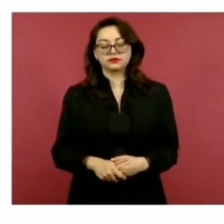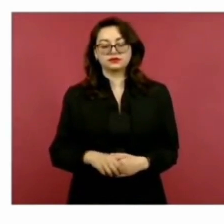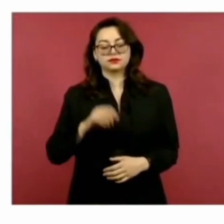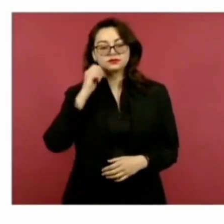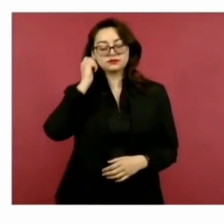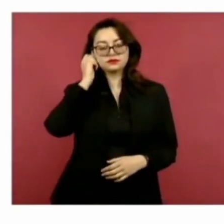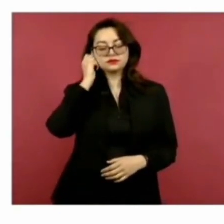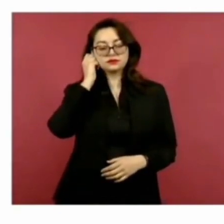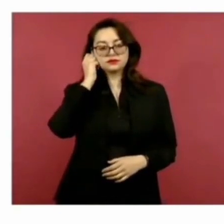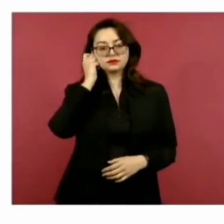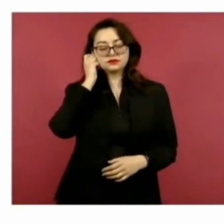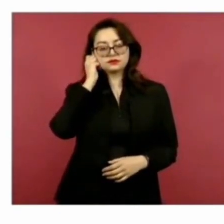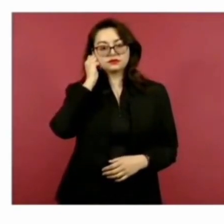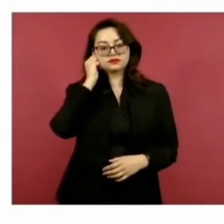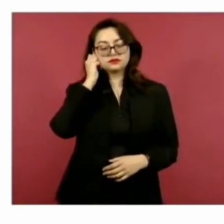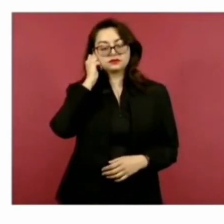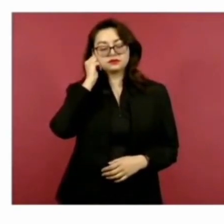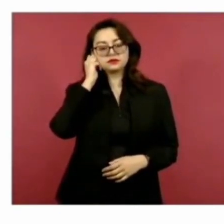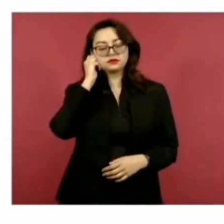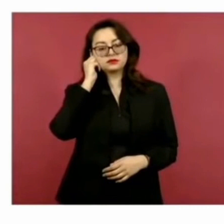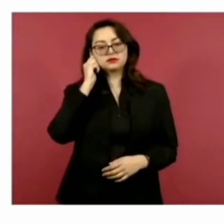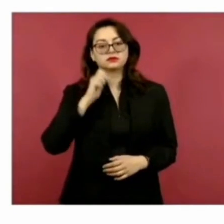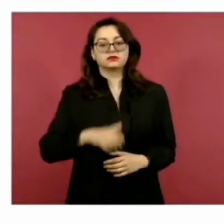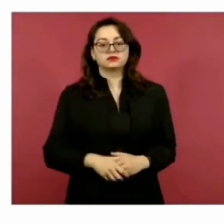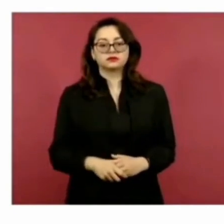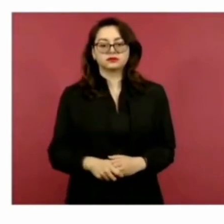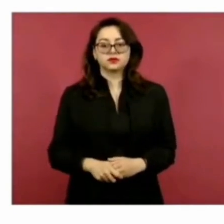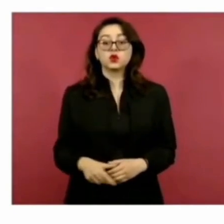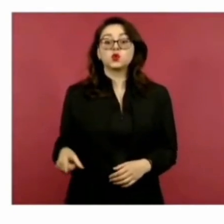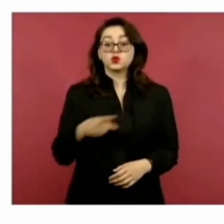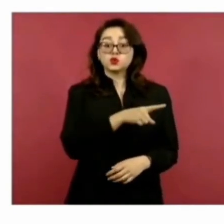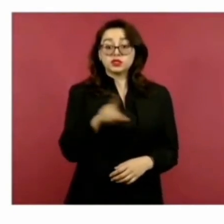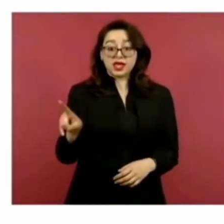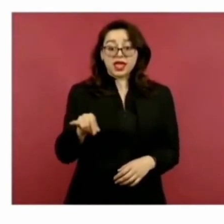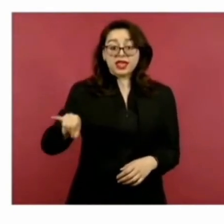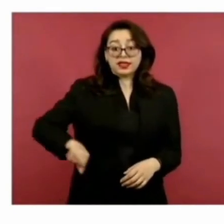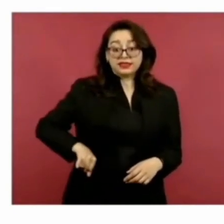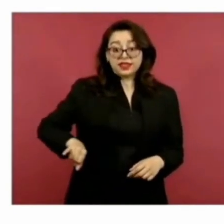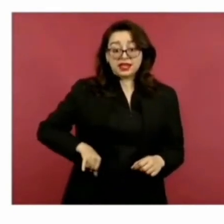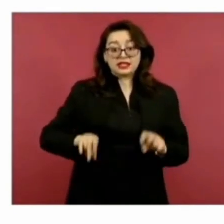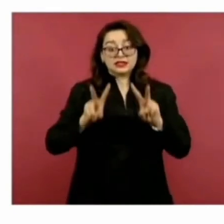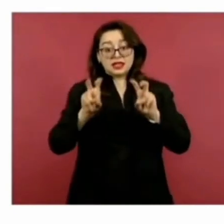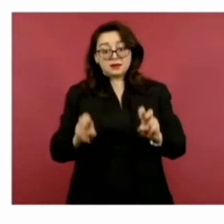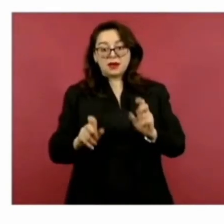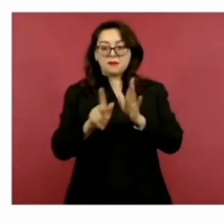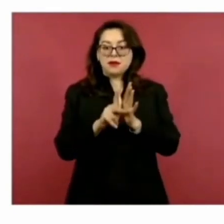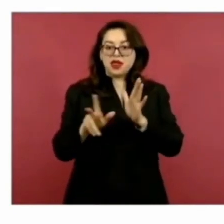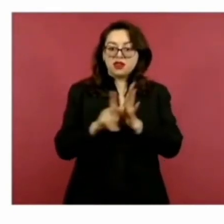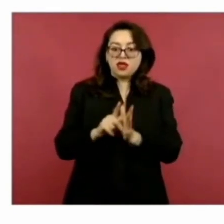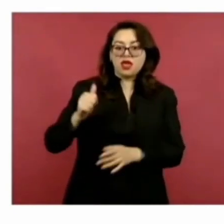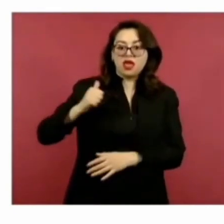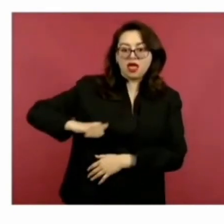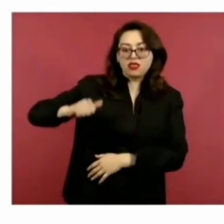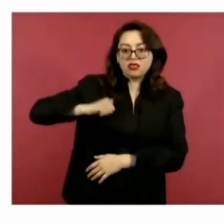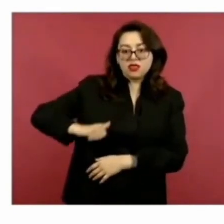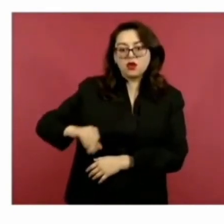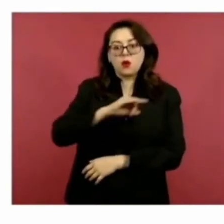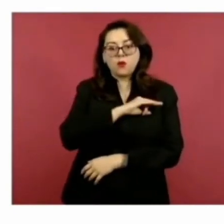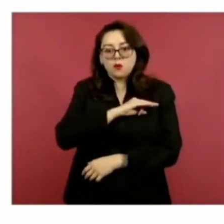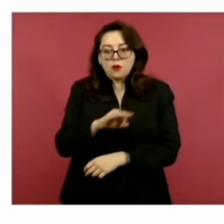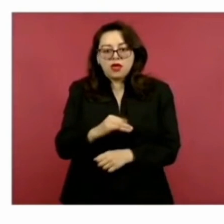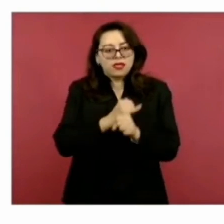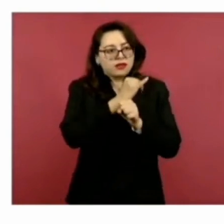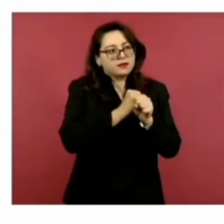interés y buscan en las hemerotecas, cuando se inaugura